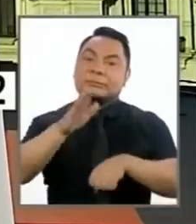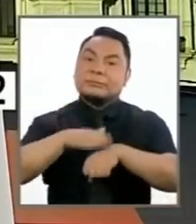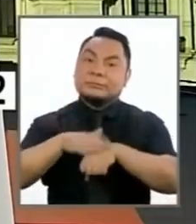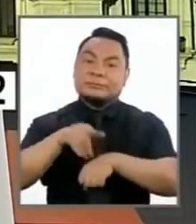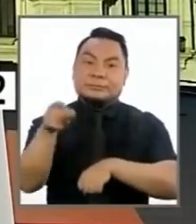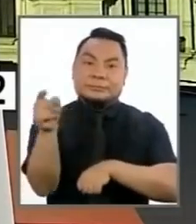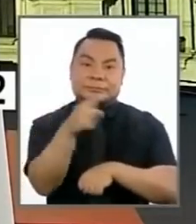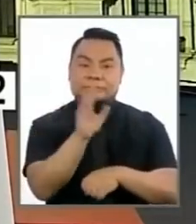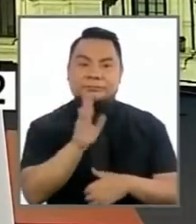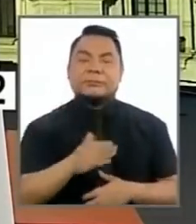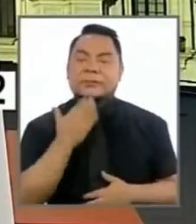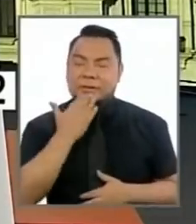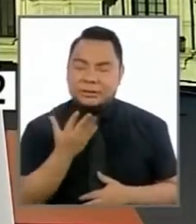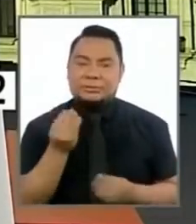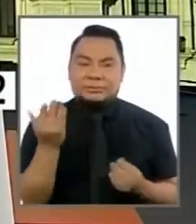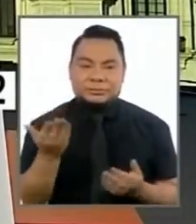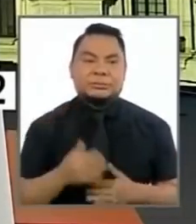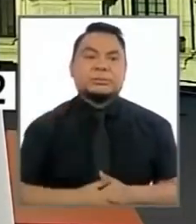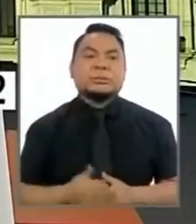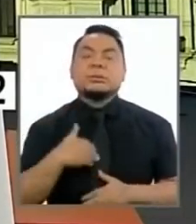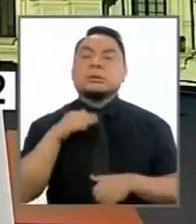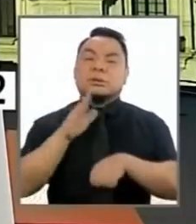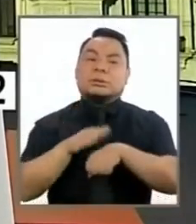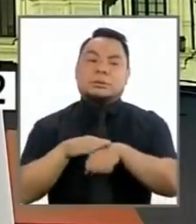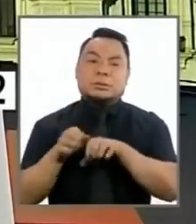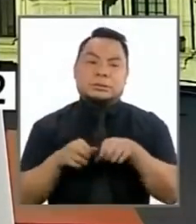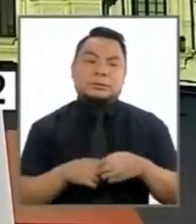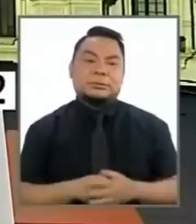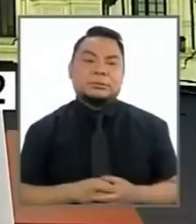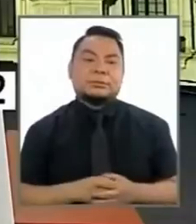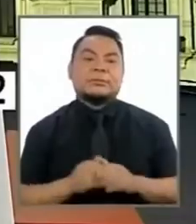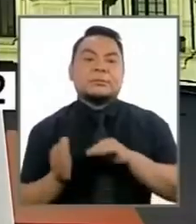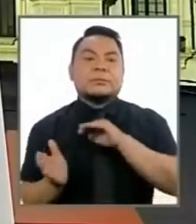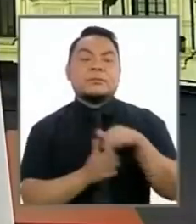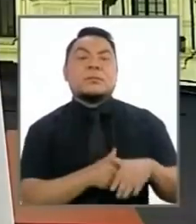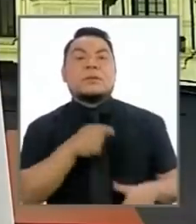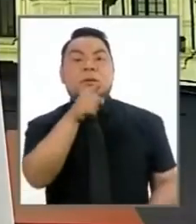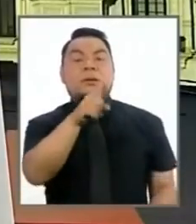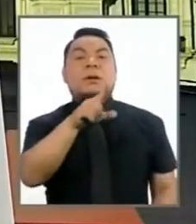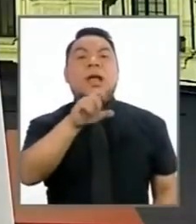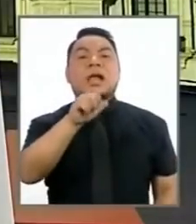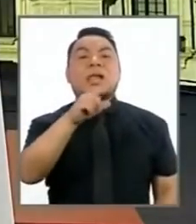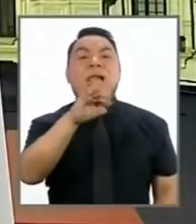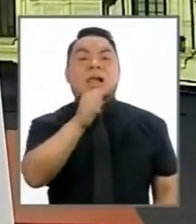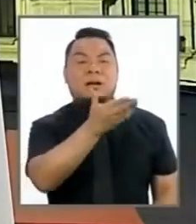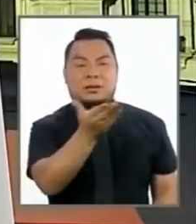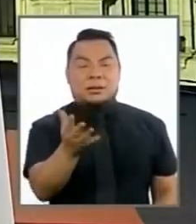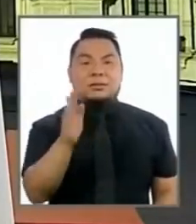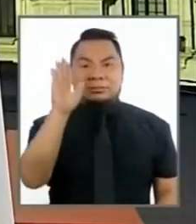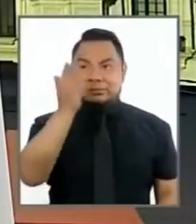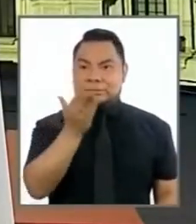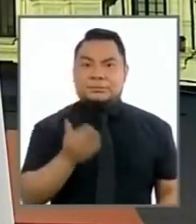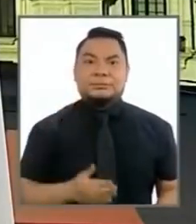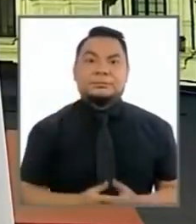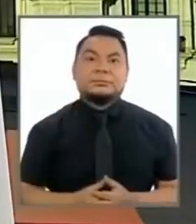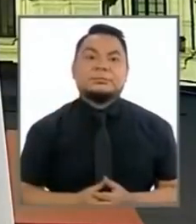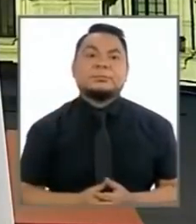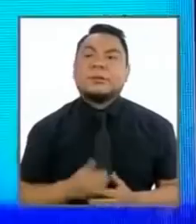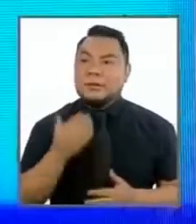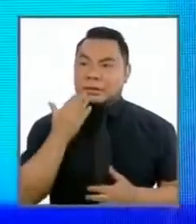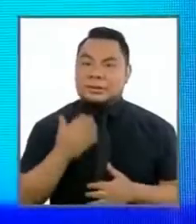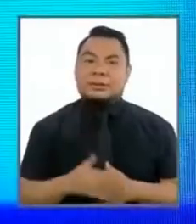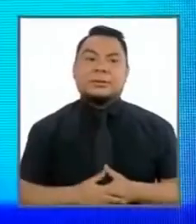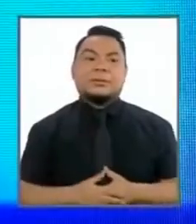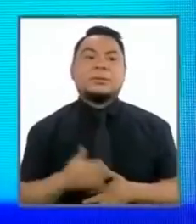están de más lo vamos a agradecer mucho es la invocación que hacemos pasamos con el candidato López Aleaga que ha pedido la palabra gracias